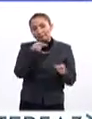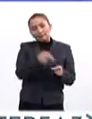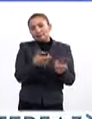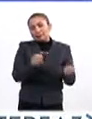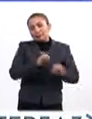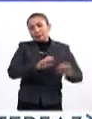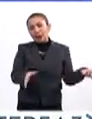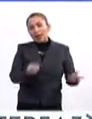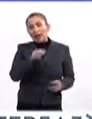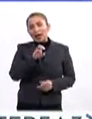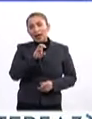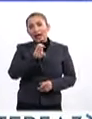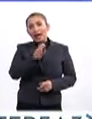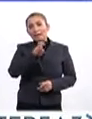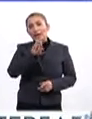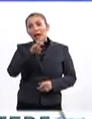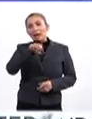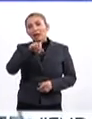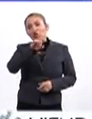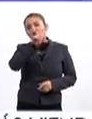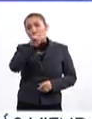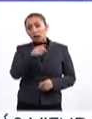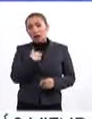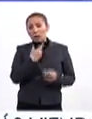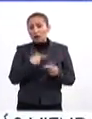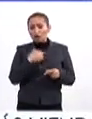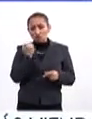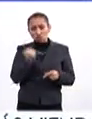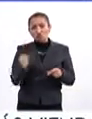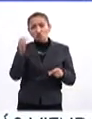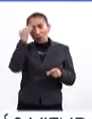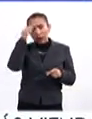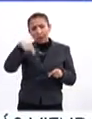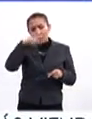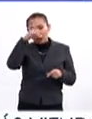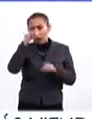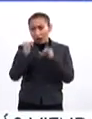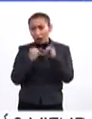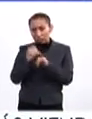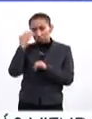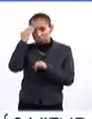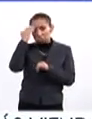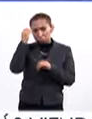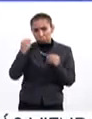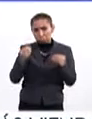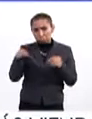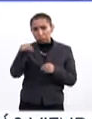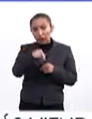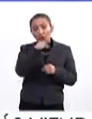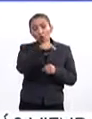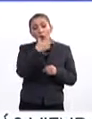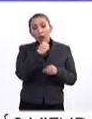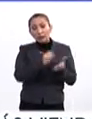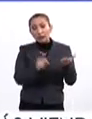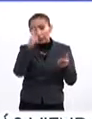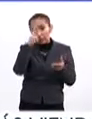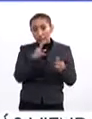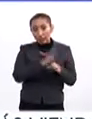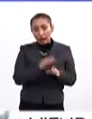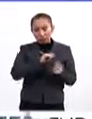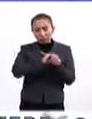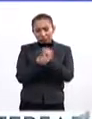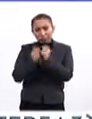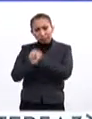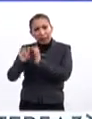otro que Elmer Mendoza, que es un autor muy conocido en nuestro país y a nivel internacional. Es uno de los escritores mexicanos más